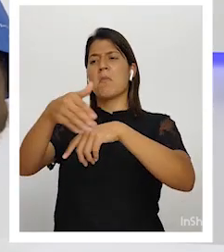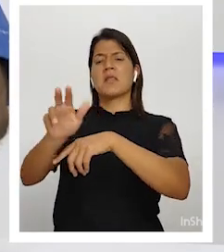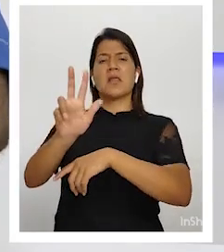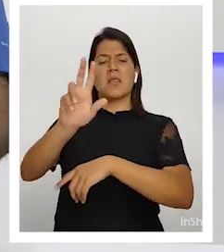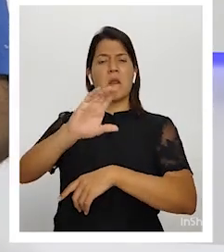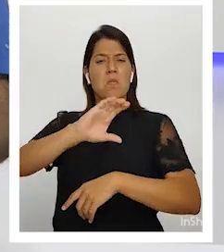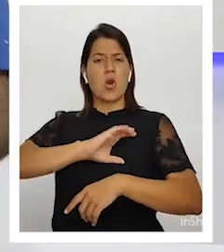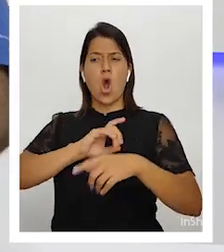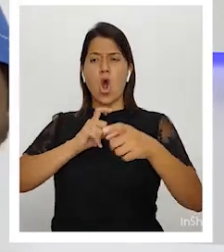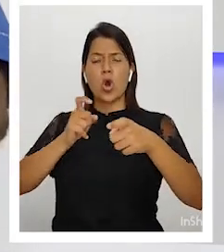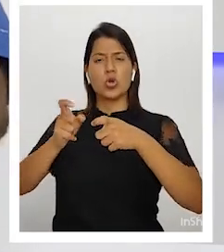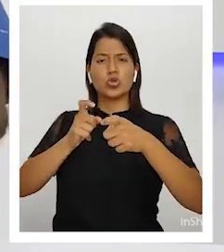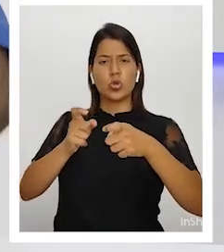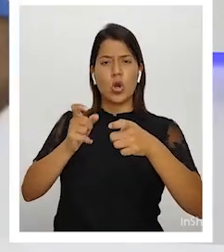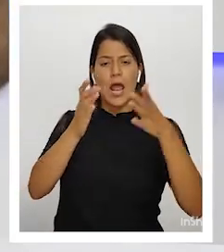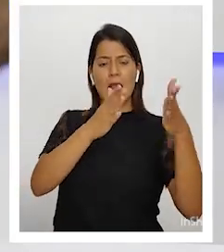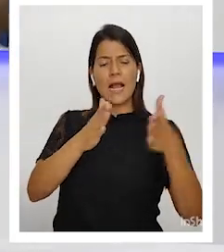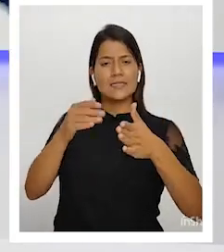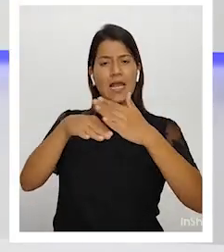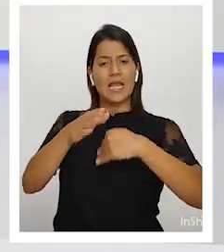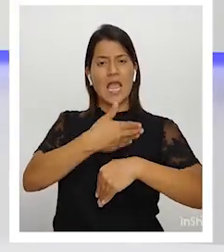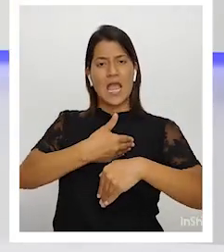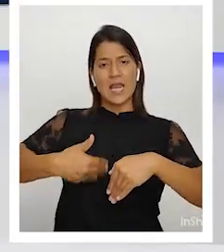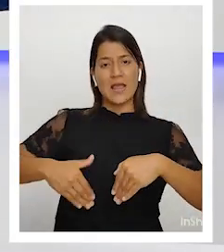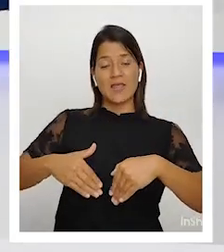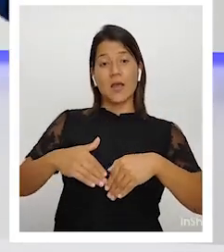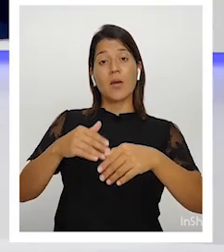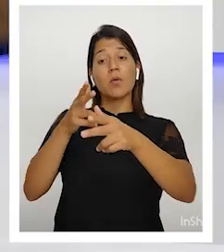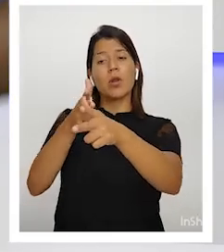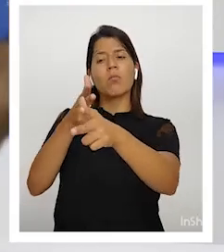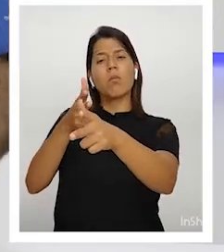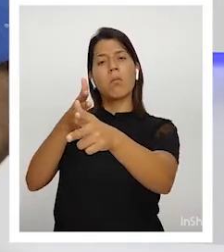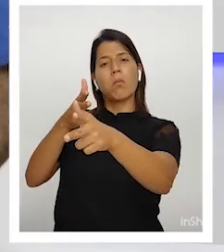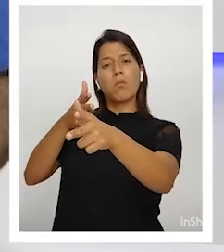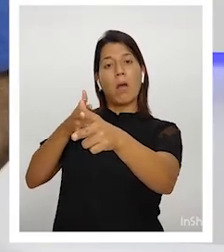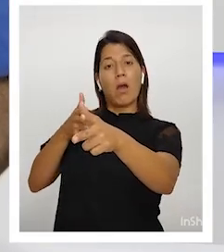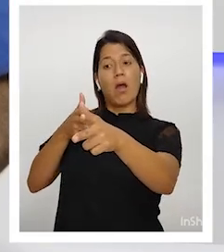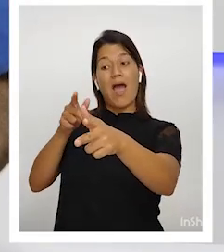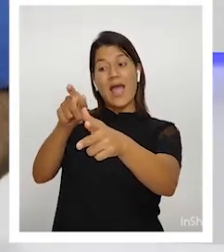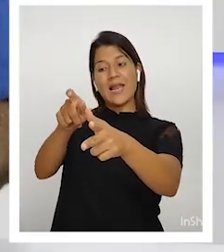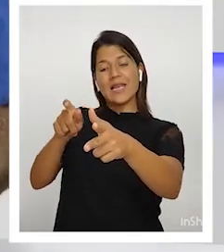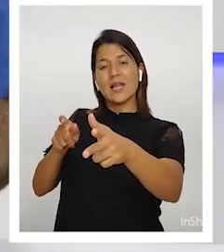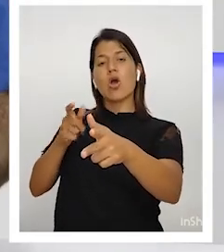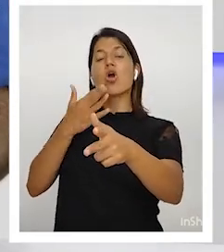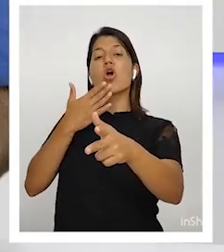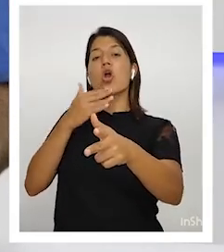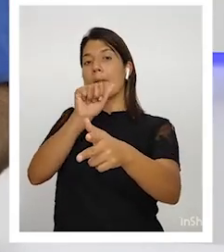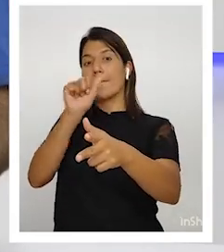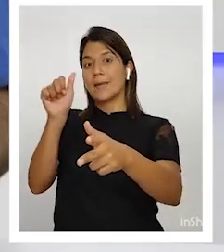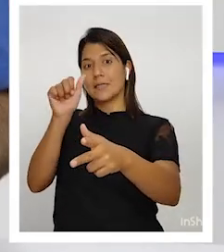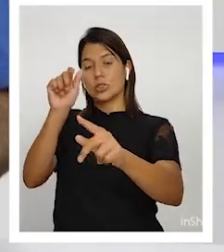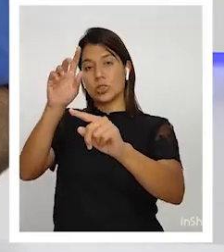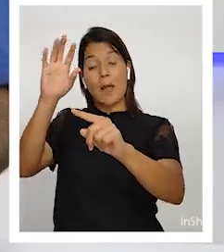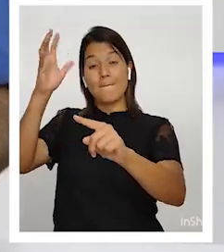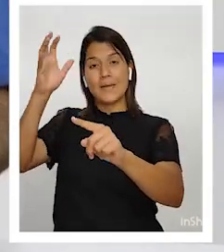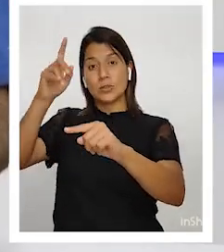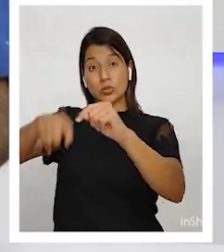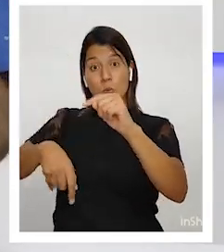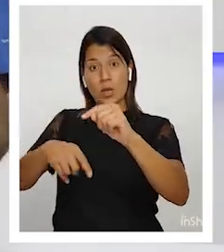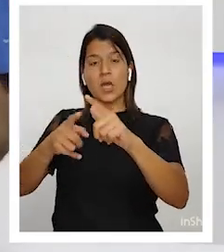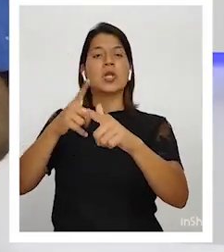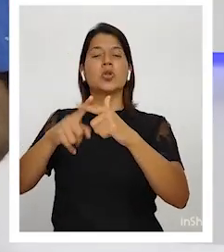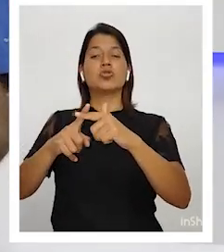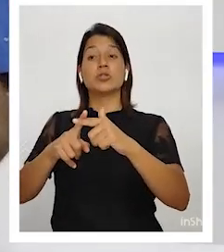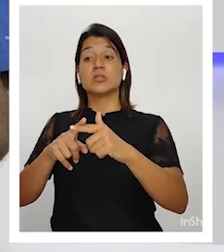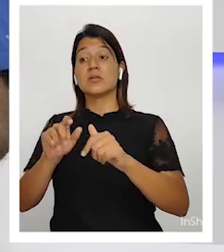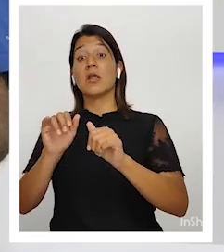Heredia, donde se parquean en el Cine Amarillo. A los tres días se van y vuelve todo lo mismo. No. Cuando usted toma una decisión, se